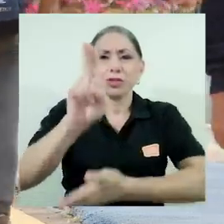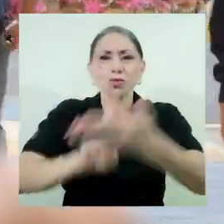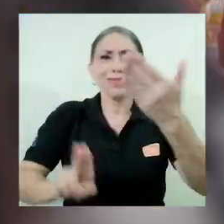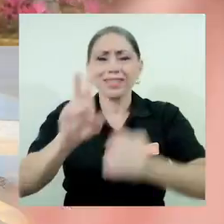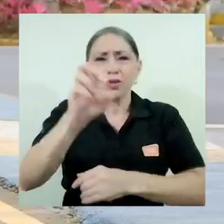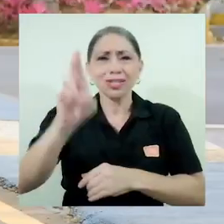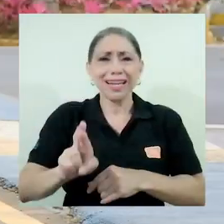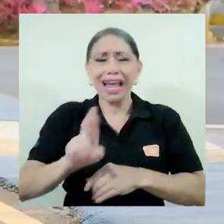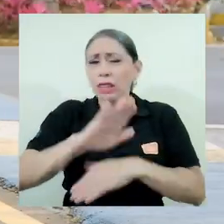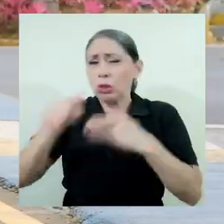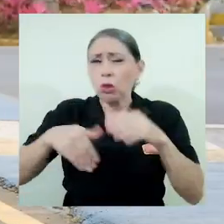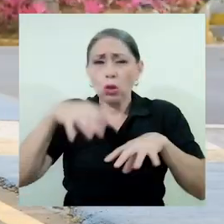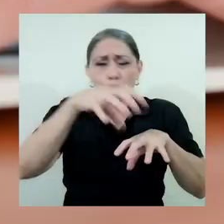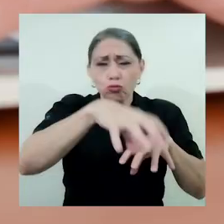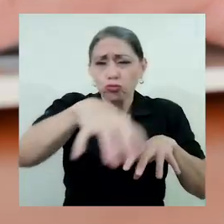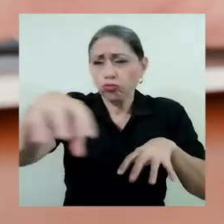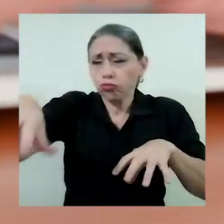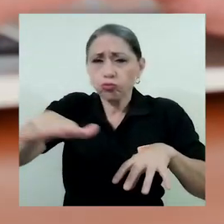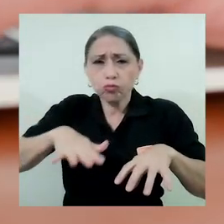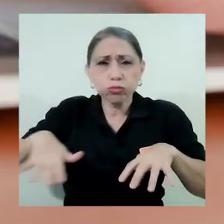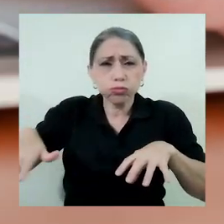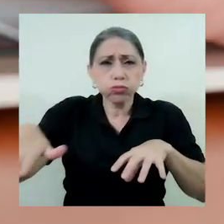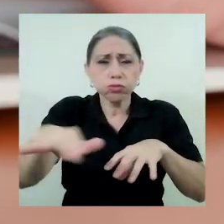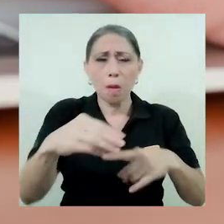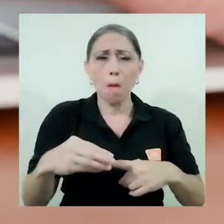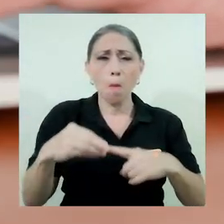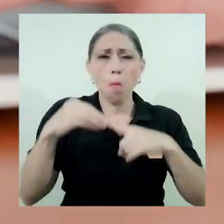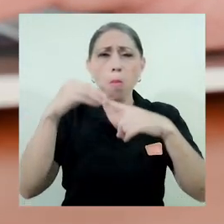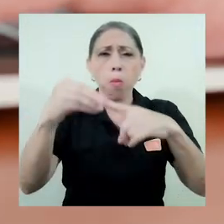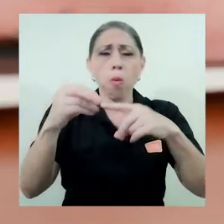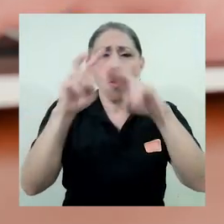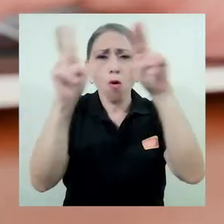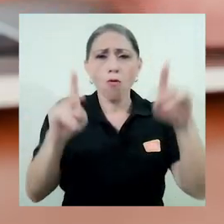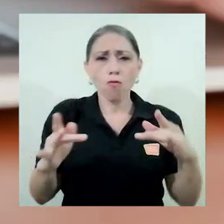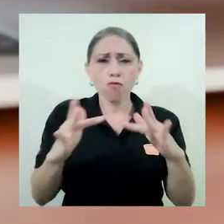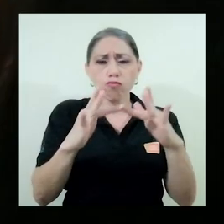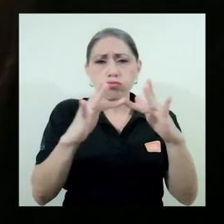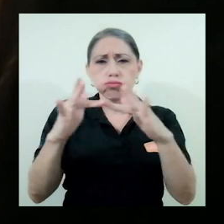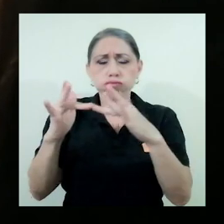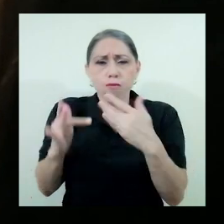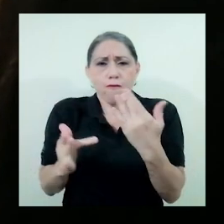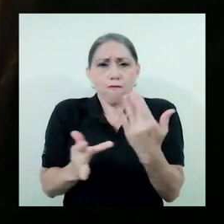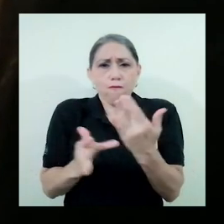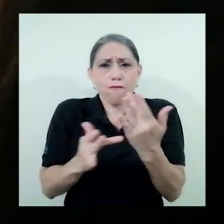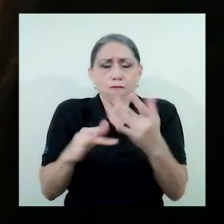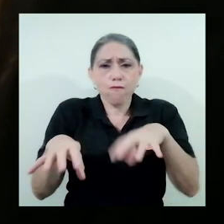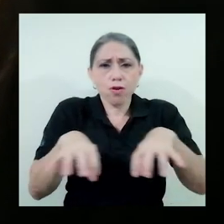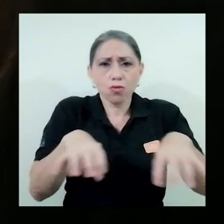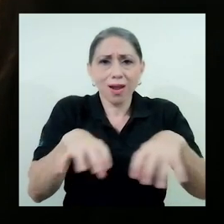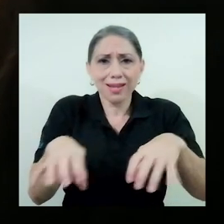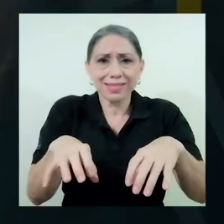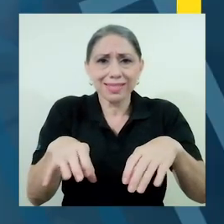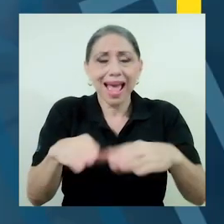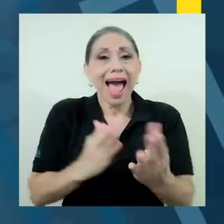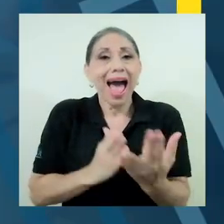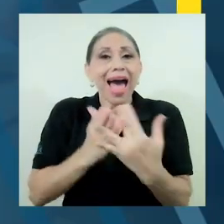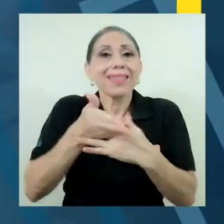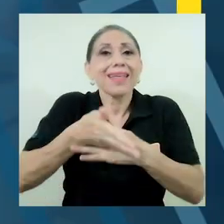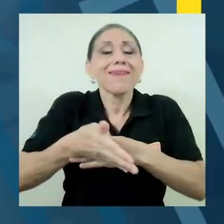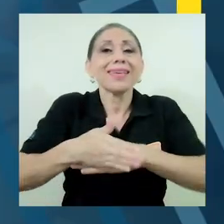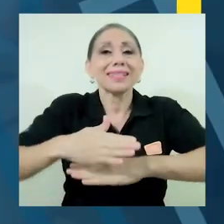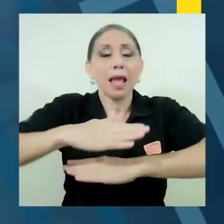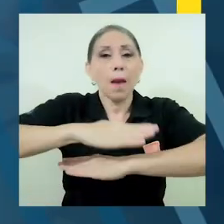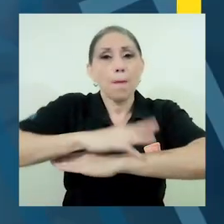en todas sus sedes y recintos serán primordialmente virtuales y se desarrollarán a través de la plataforma